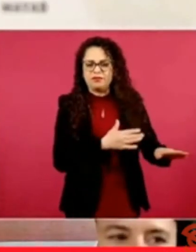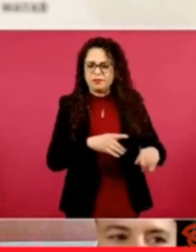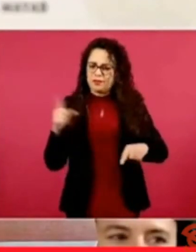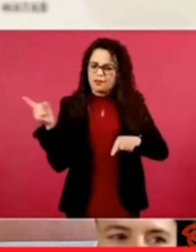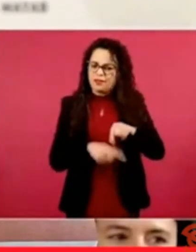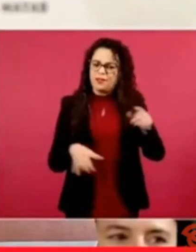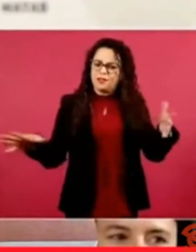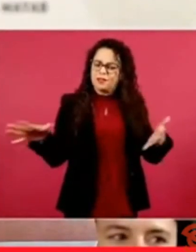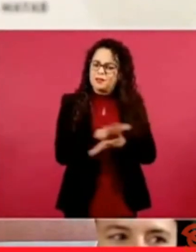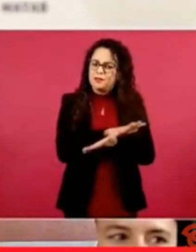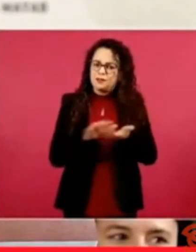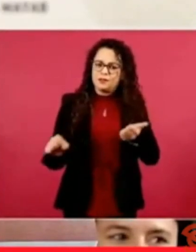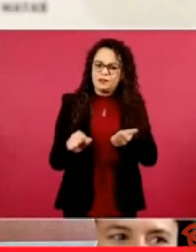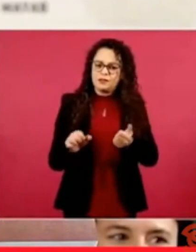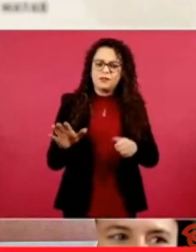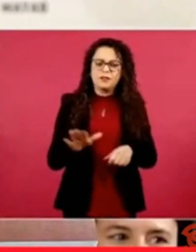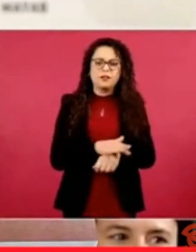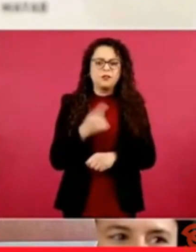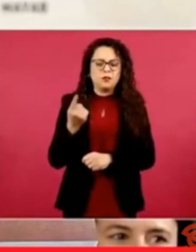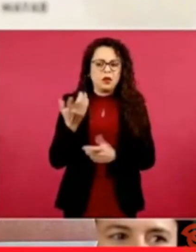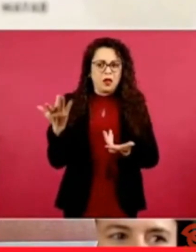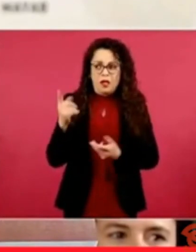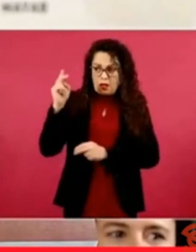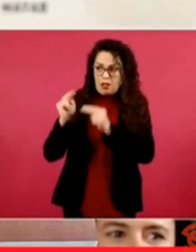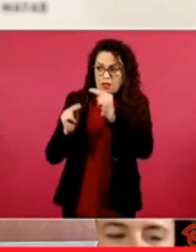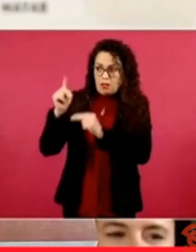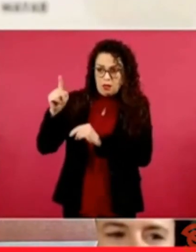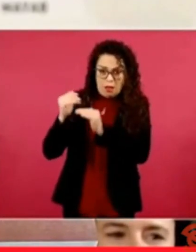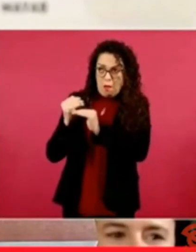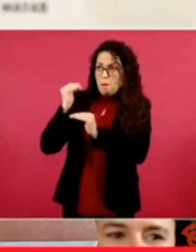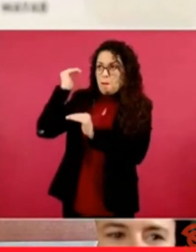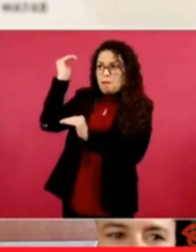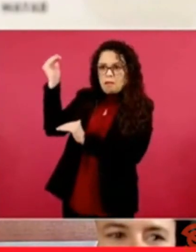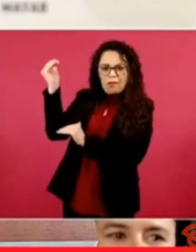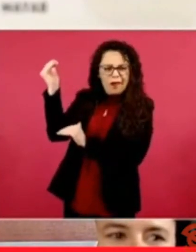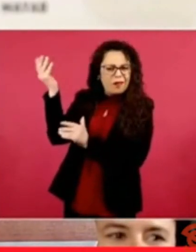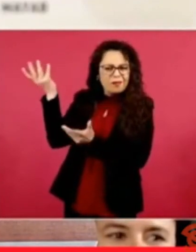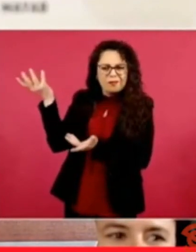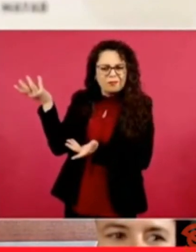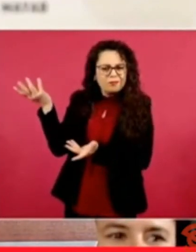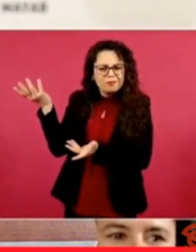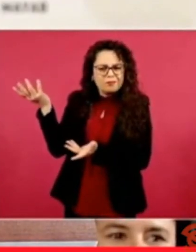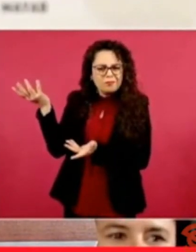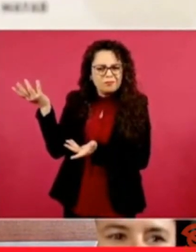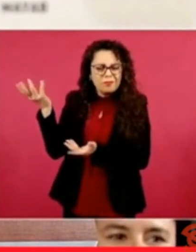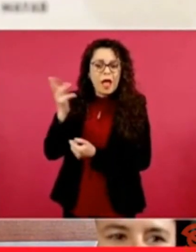Sí, porque ¿cuál superioridad? Si no existen las razas.